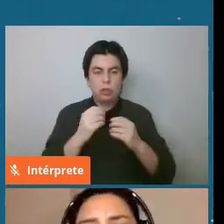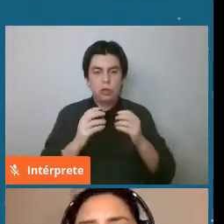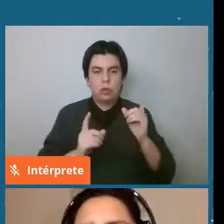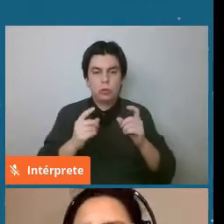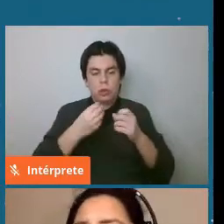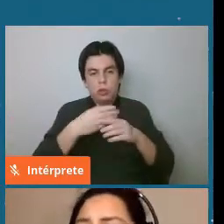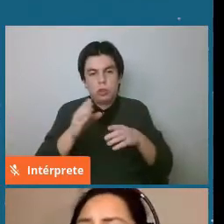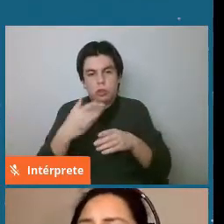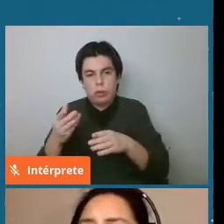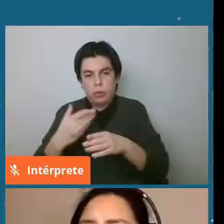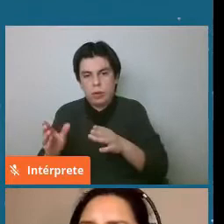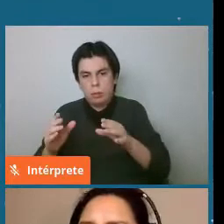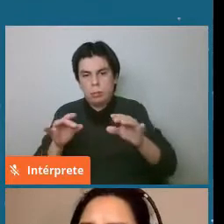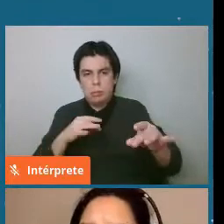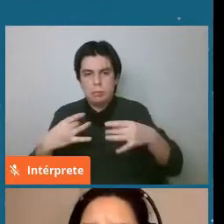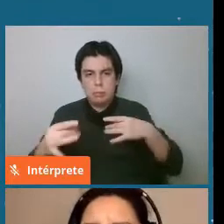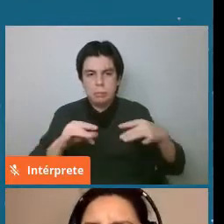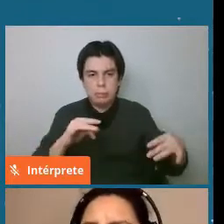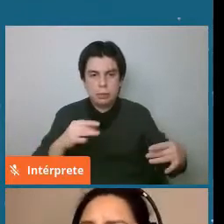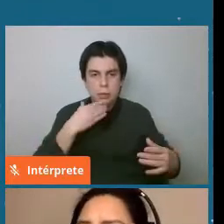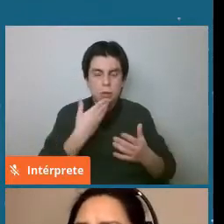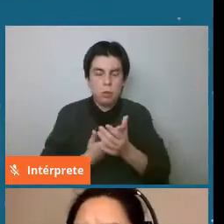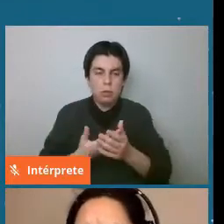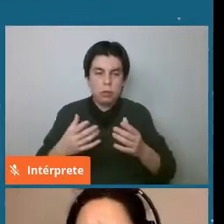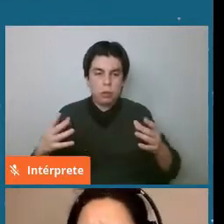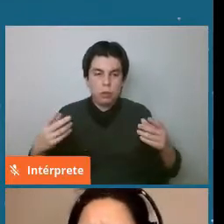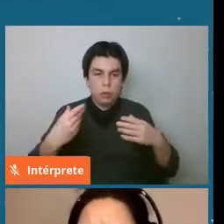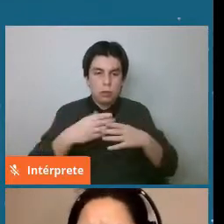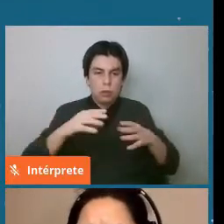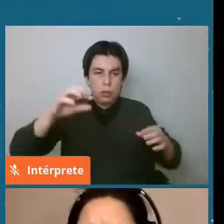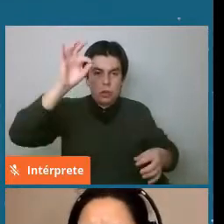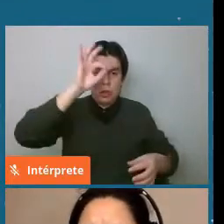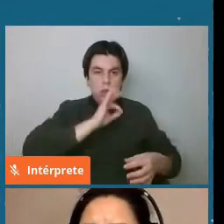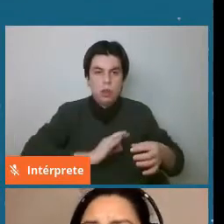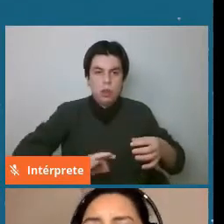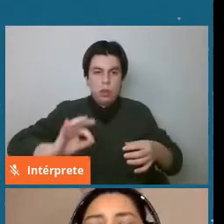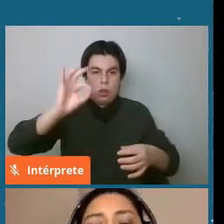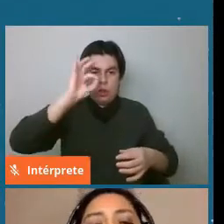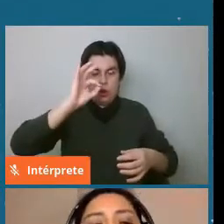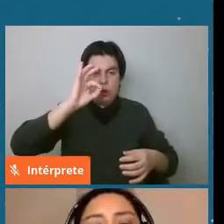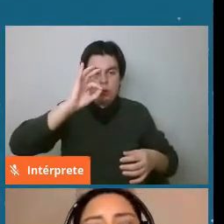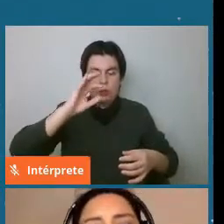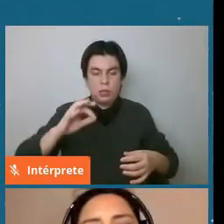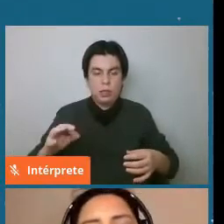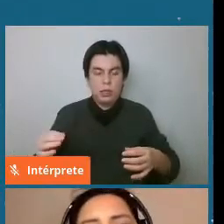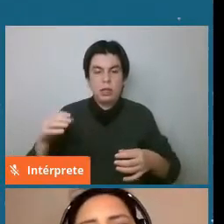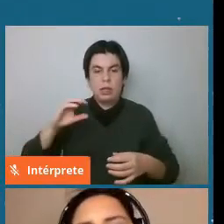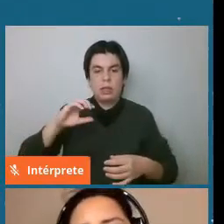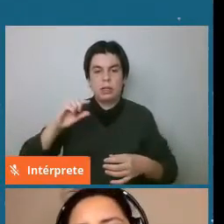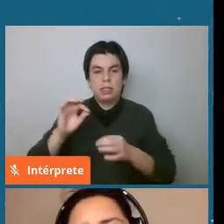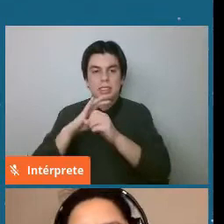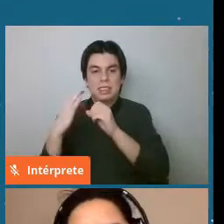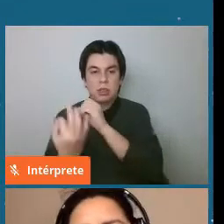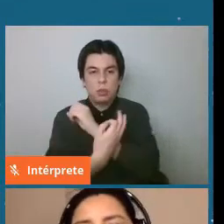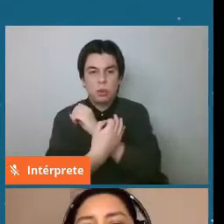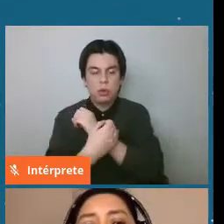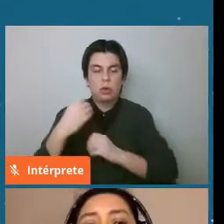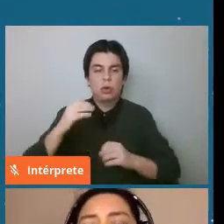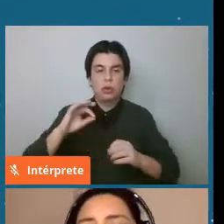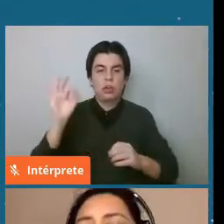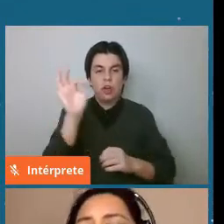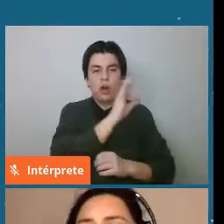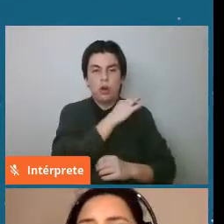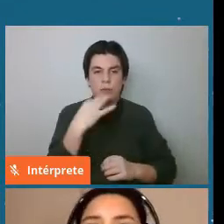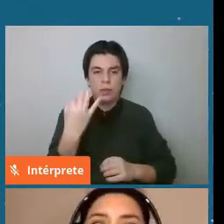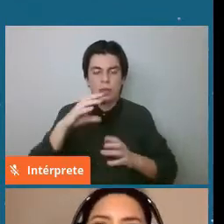y que finalmente cuando se acoplan esas órbitas la de saturno con la de júpiter se vuelve un estado más estable